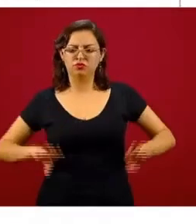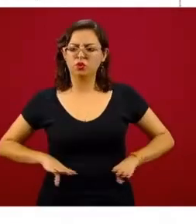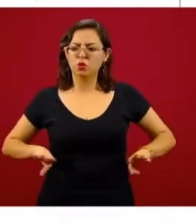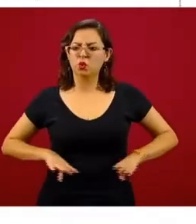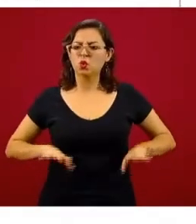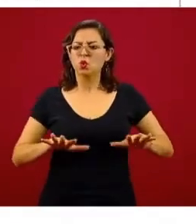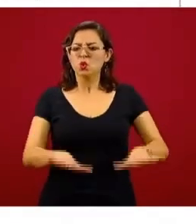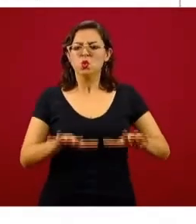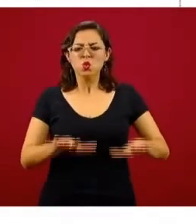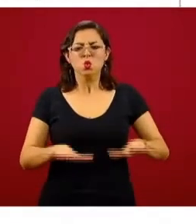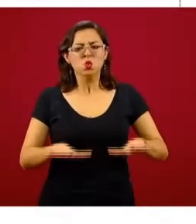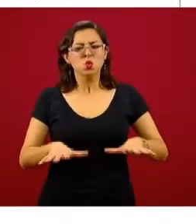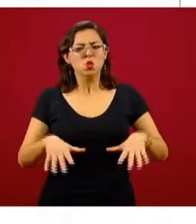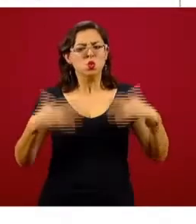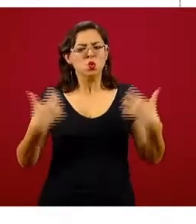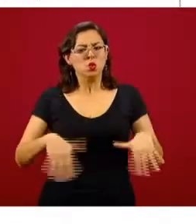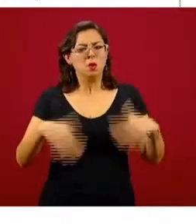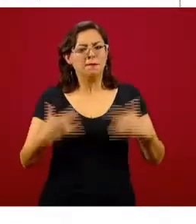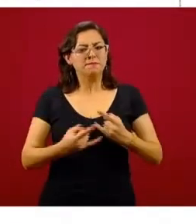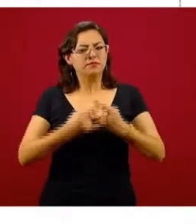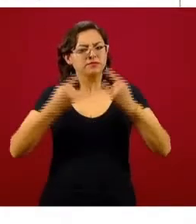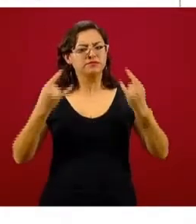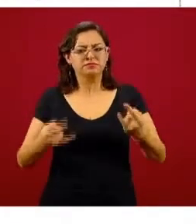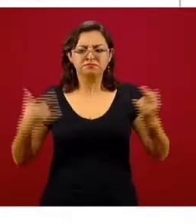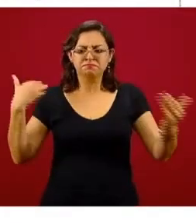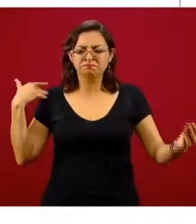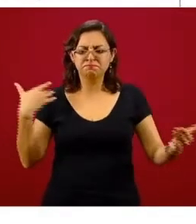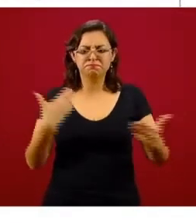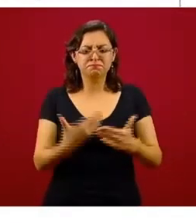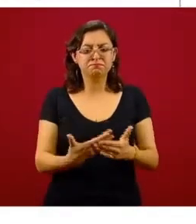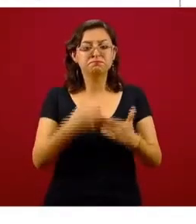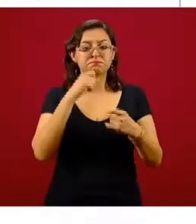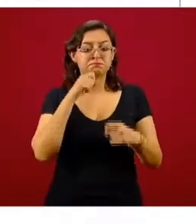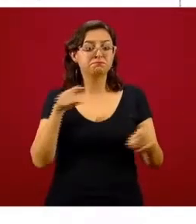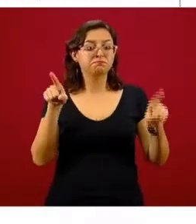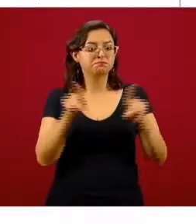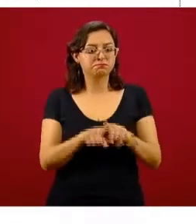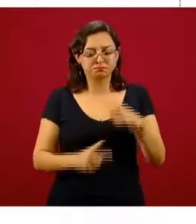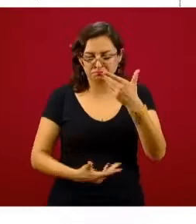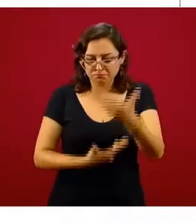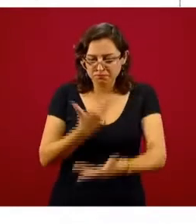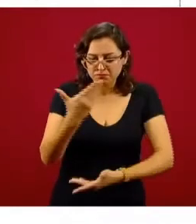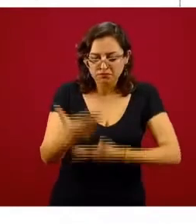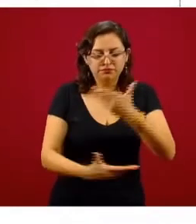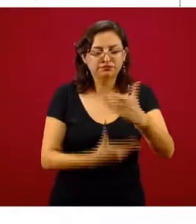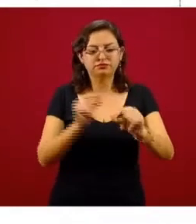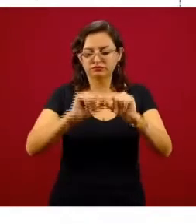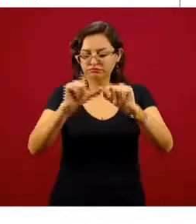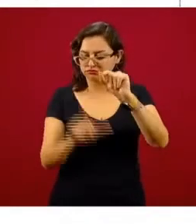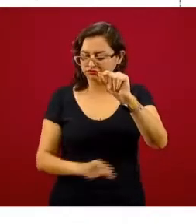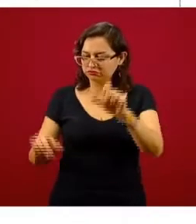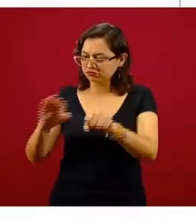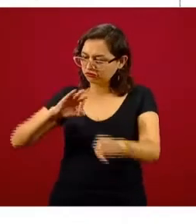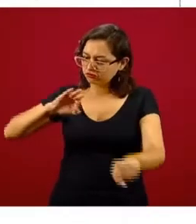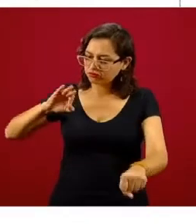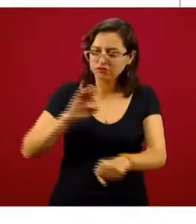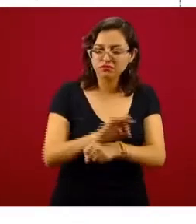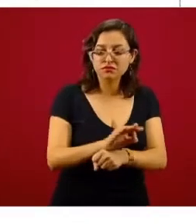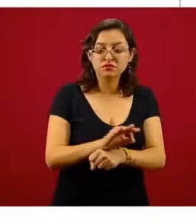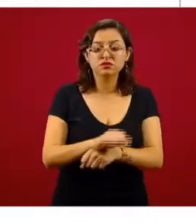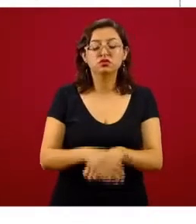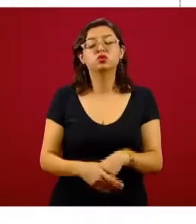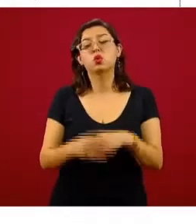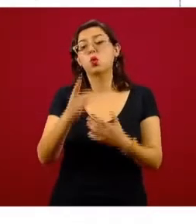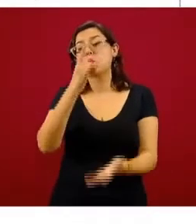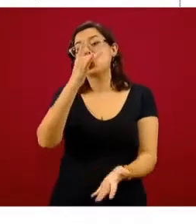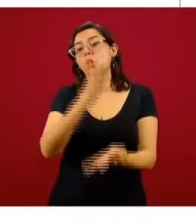conductas o trayectorias vitales y ejemplares y relevantes servicios prestados a la patria. Se ha entregado solamente en 10